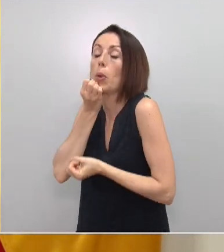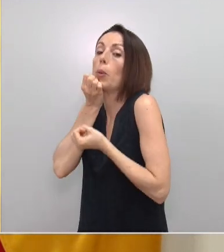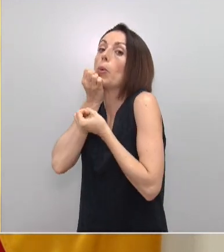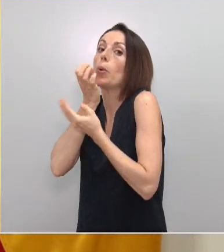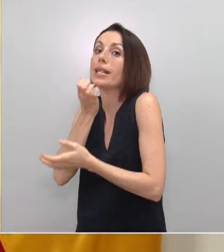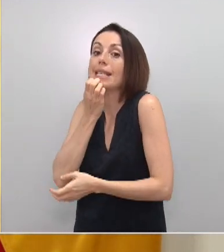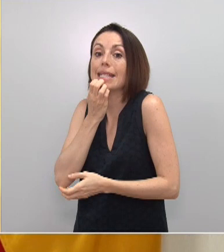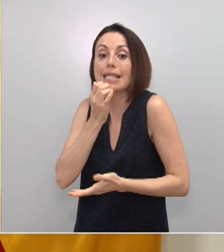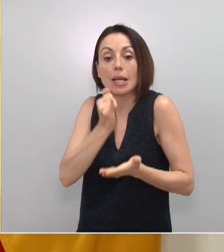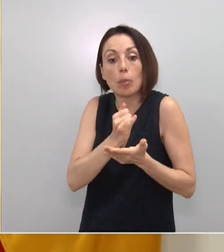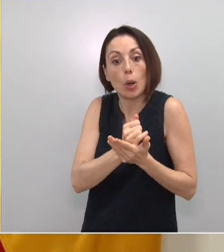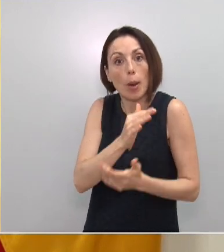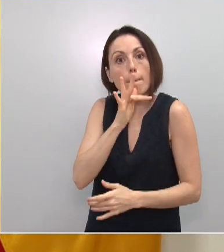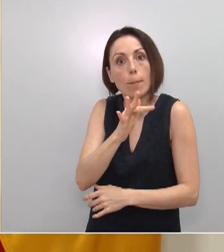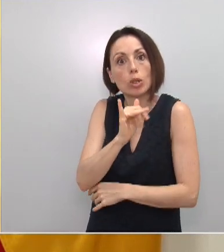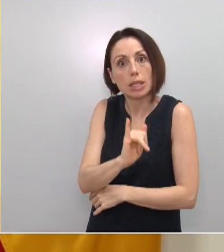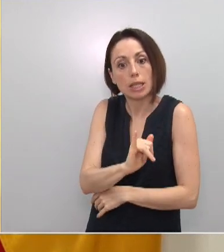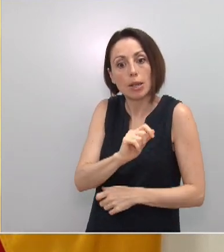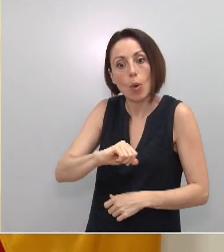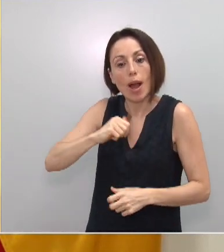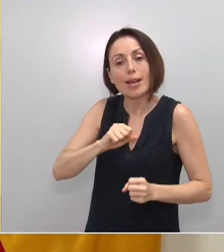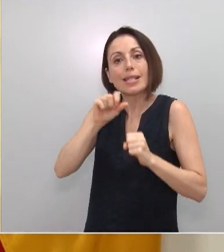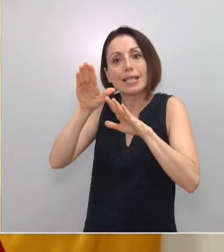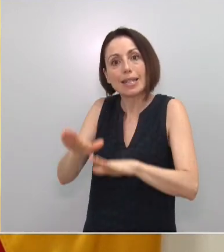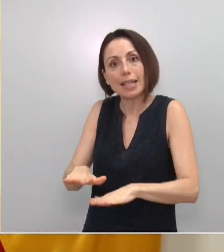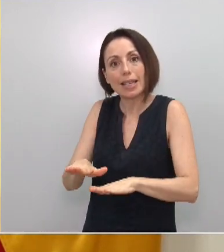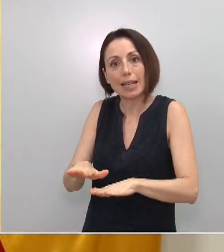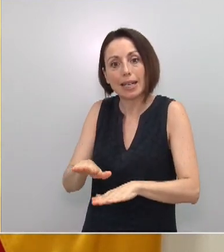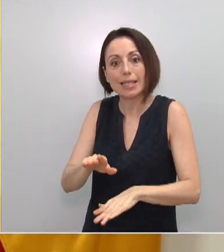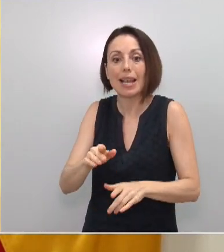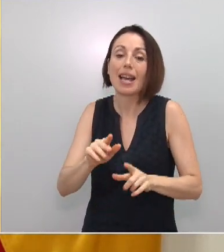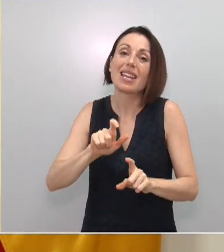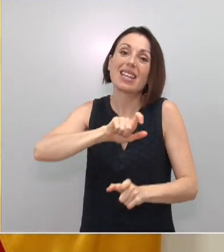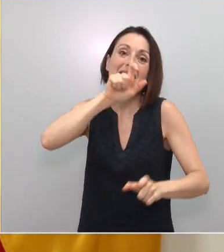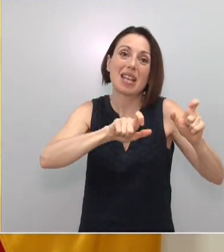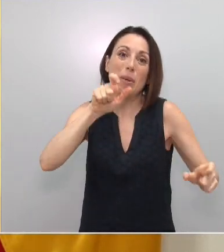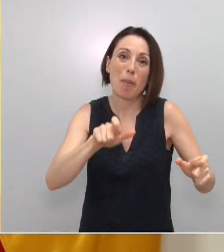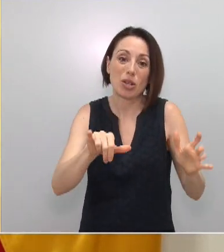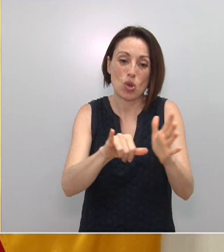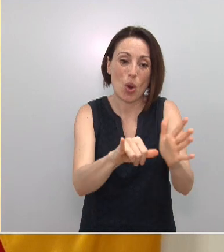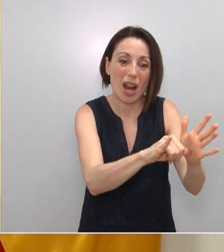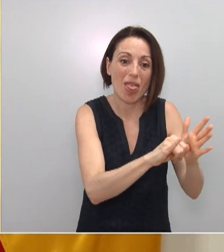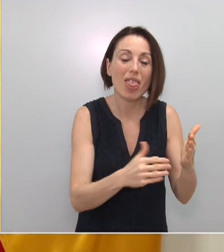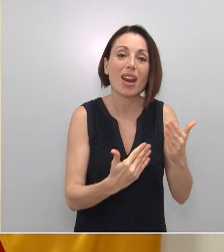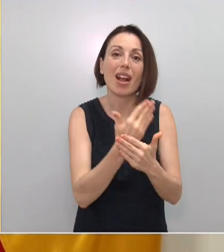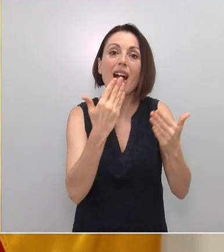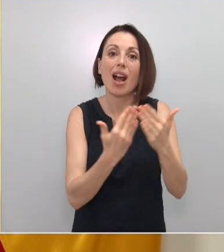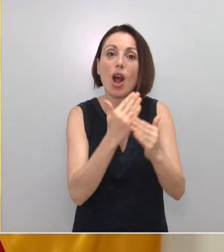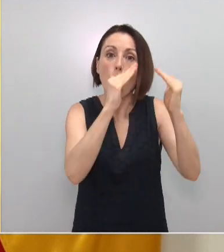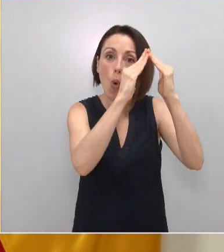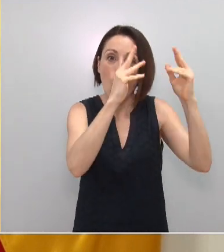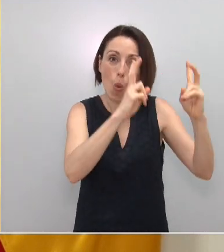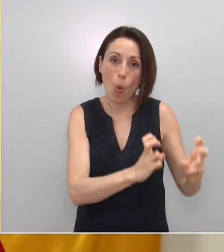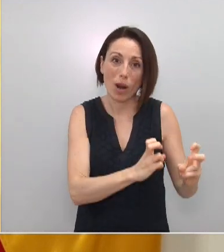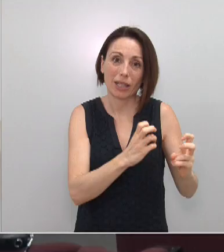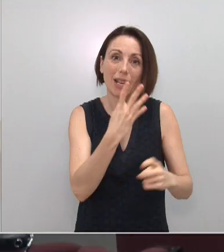Y si hay algún positivo, ese positivo se ingresa y el resto, en principio, hay que mantenerse en cuarentena 14 días. Y eso es el protocolo que estamos